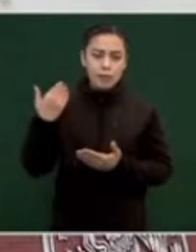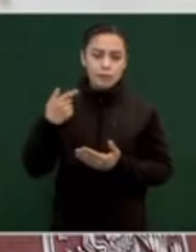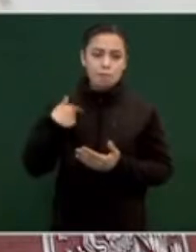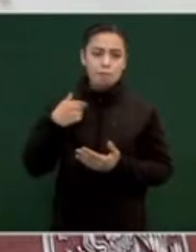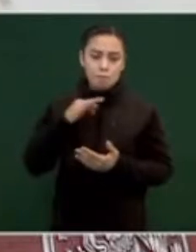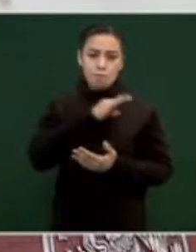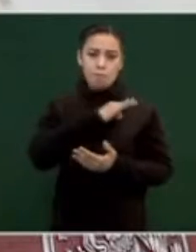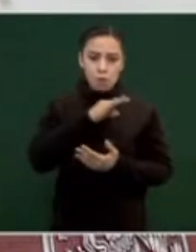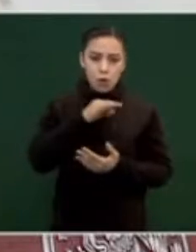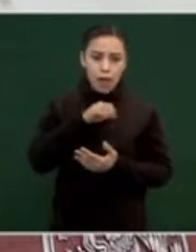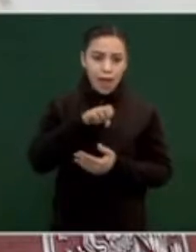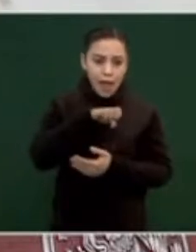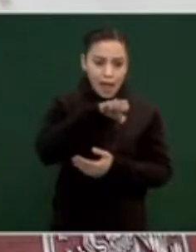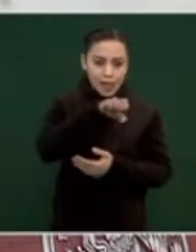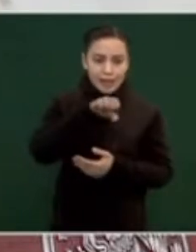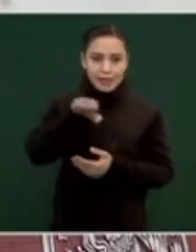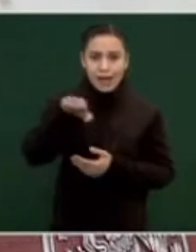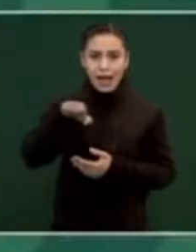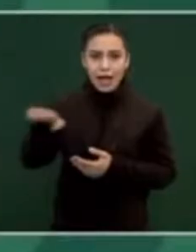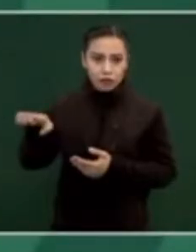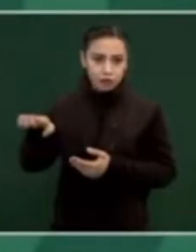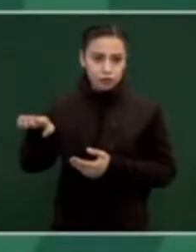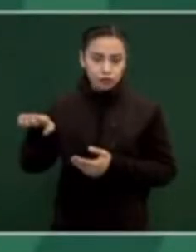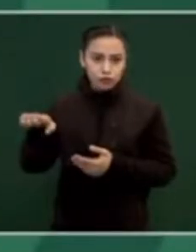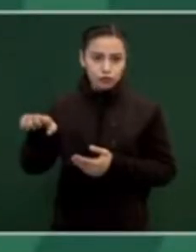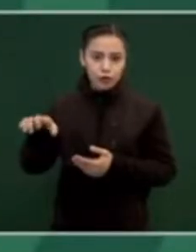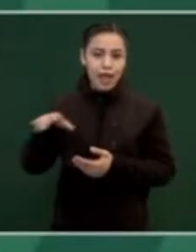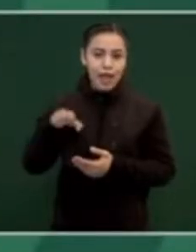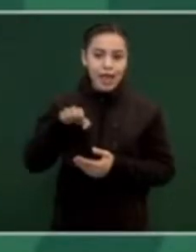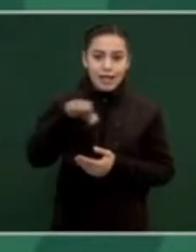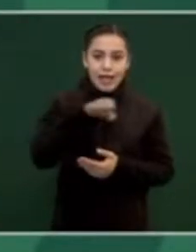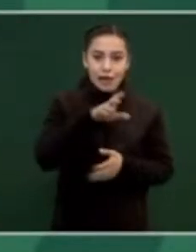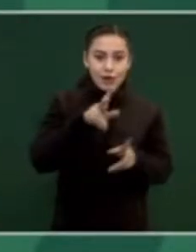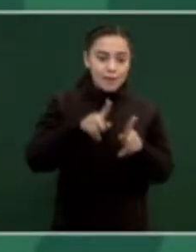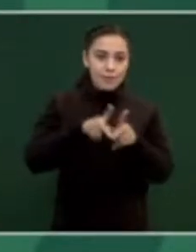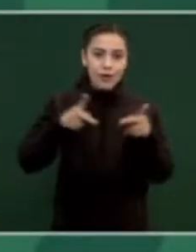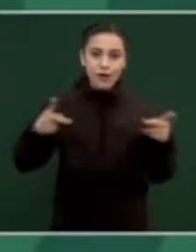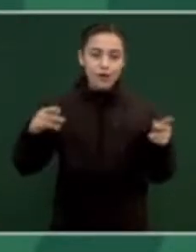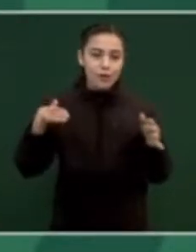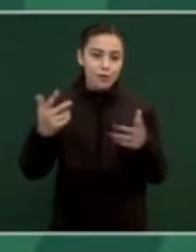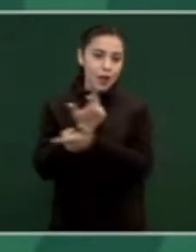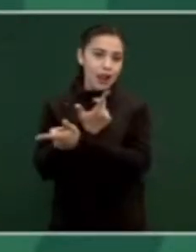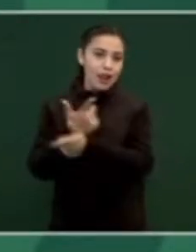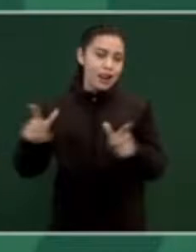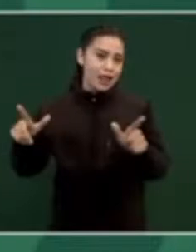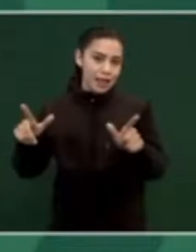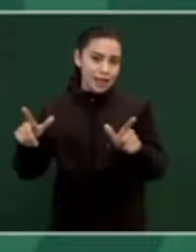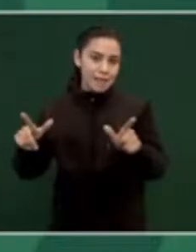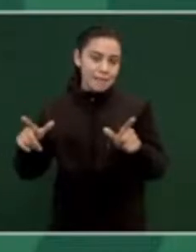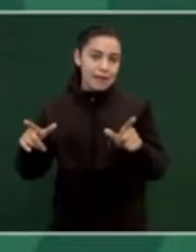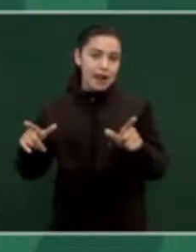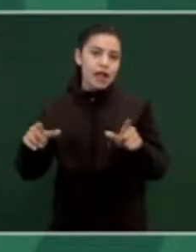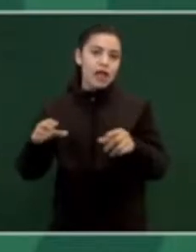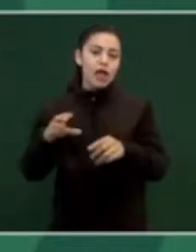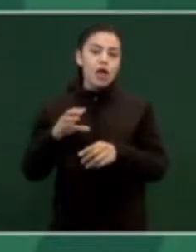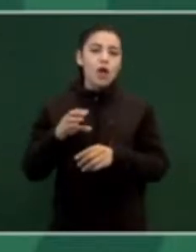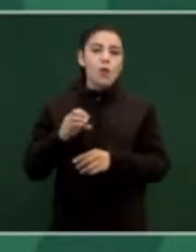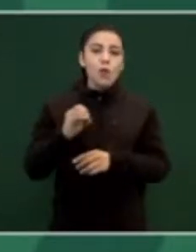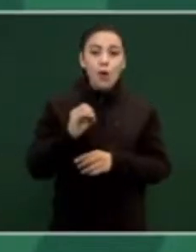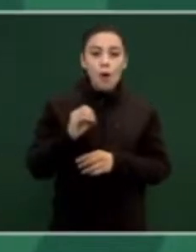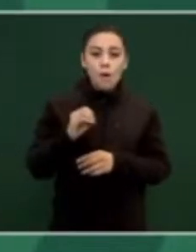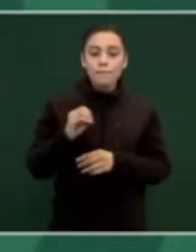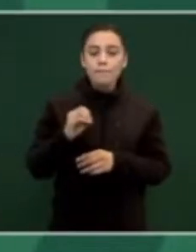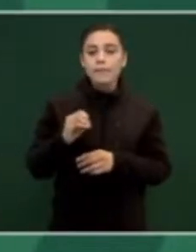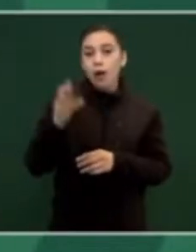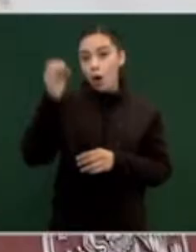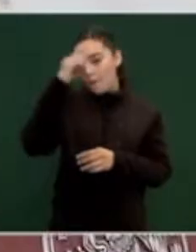de que se hacía periodismo independiente, de que se hacía periodismo